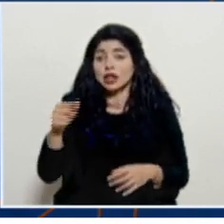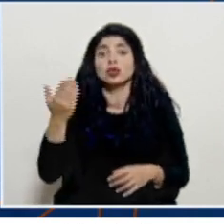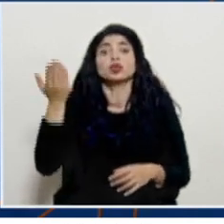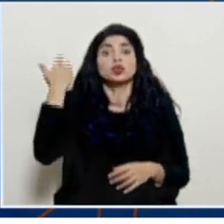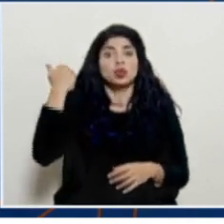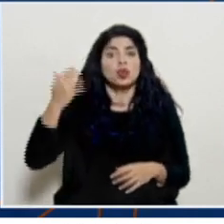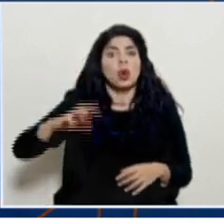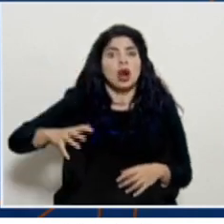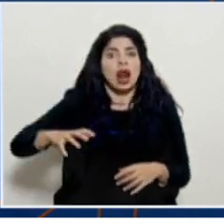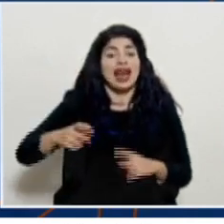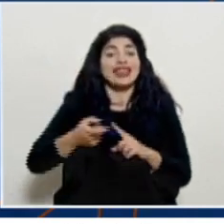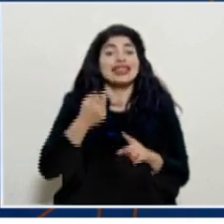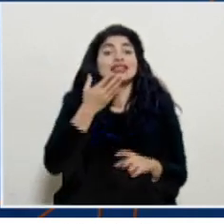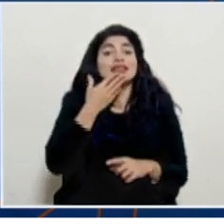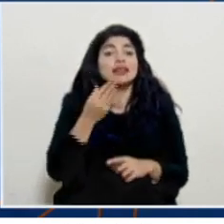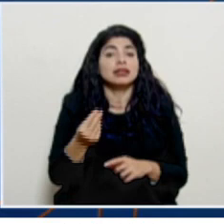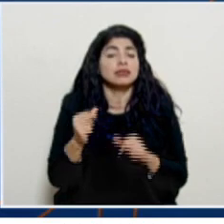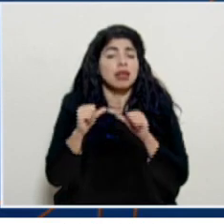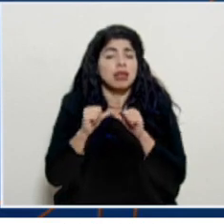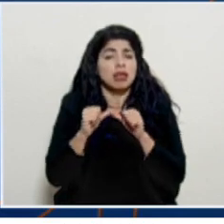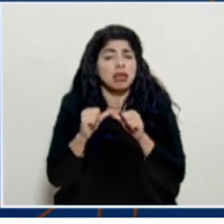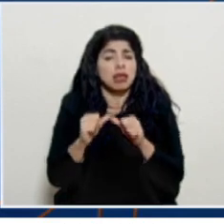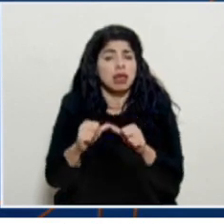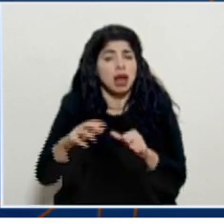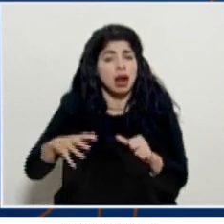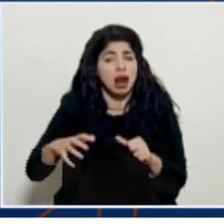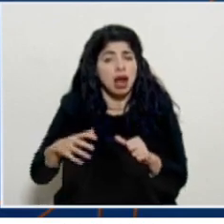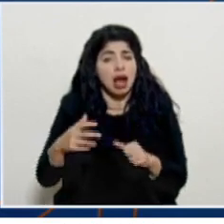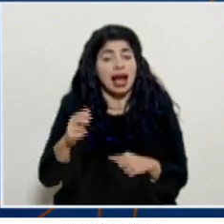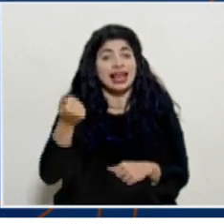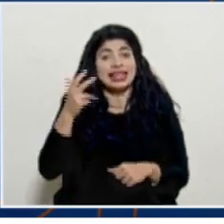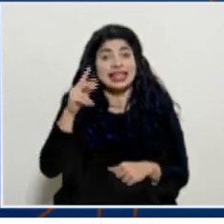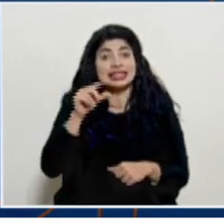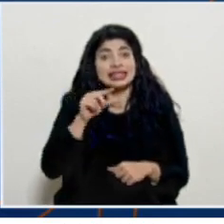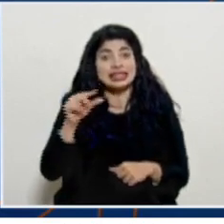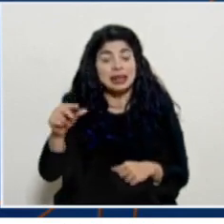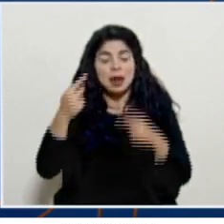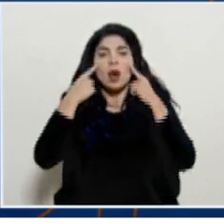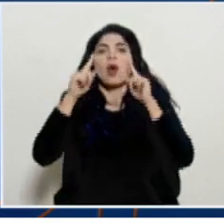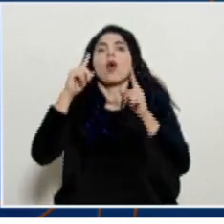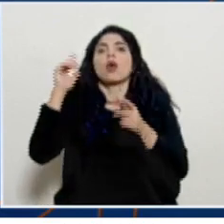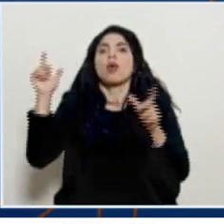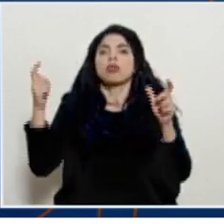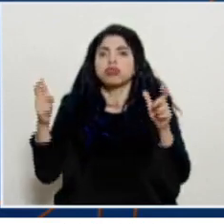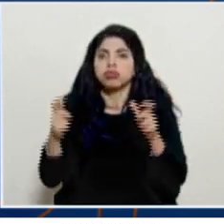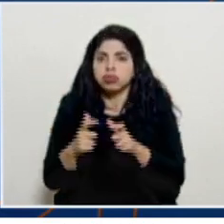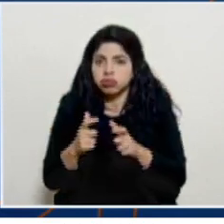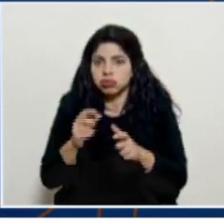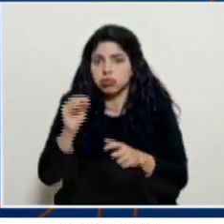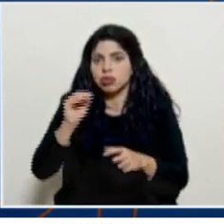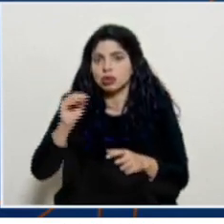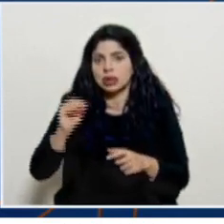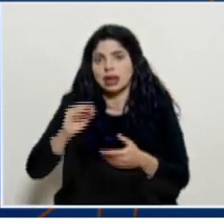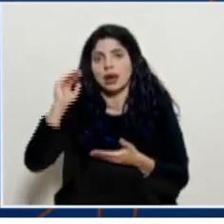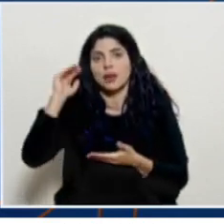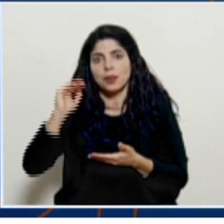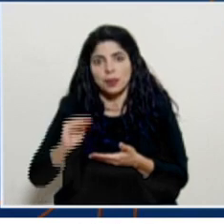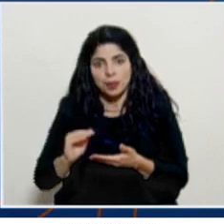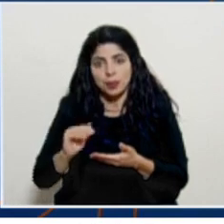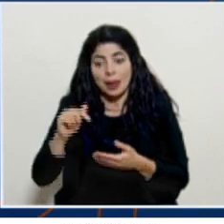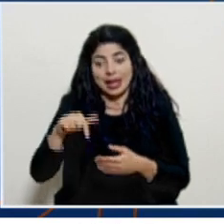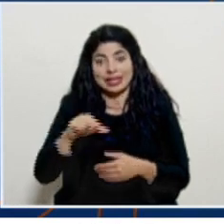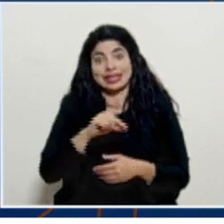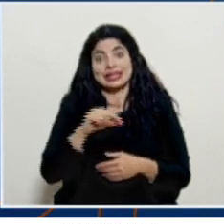en alerta naranja desde diciembre anterior luego de tres semanas logra bajar su índice de riesgo cantonal y esta semana ha